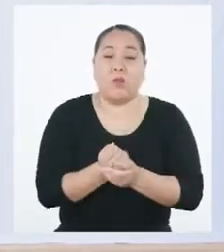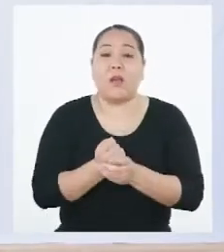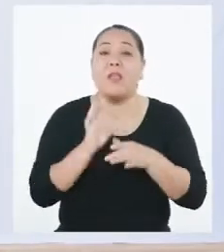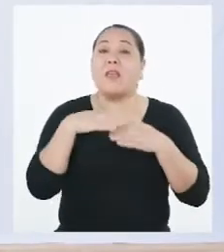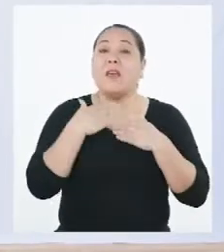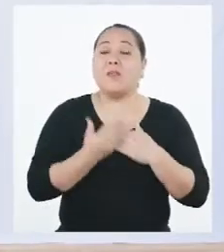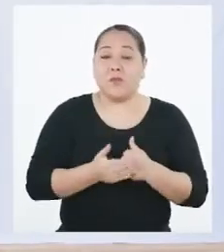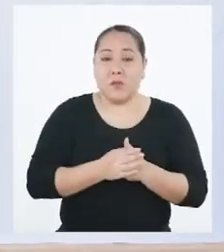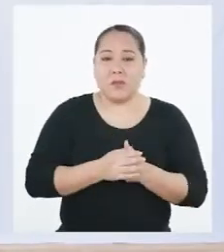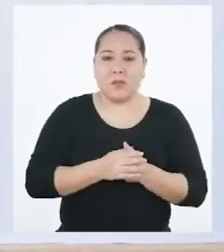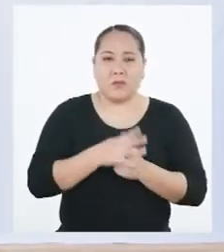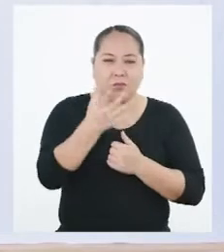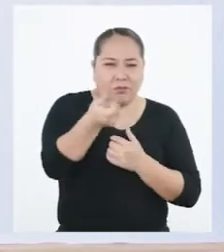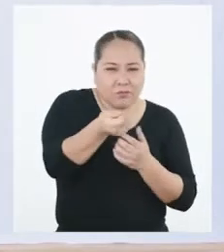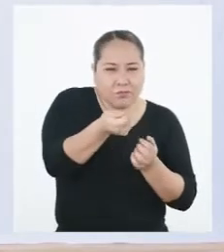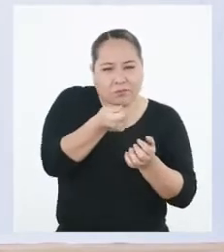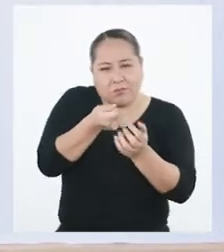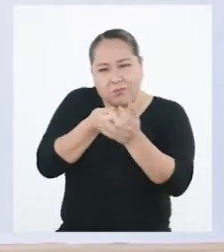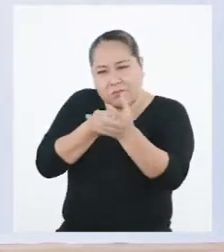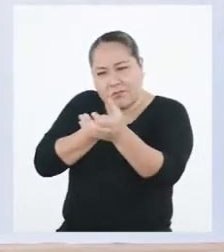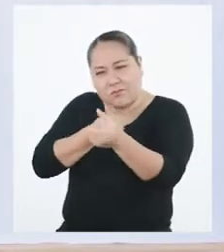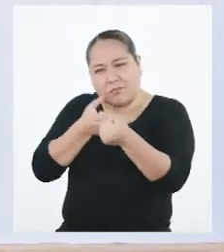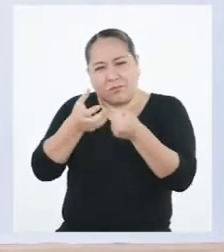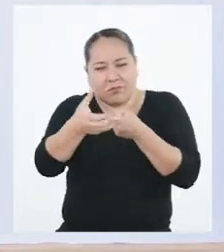Luego, cuerda pirata.